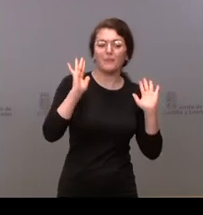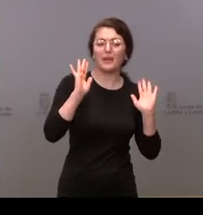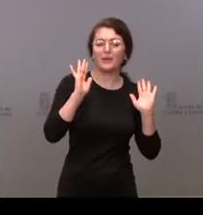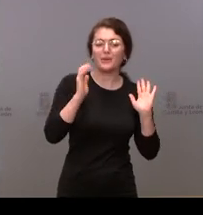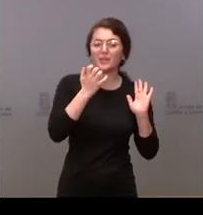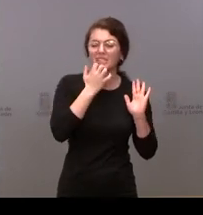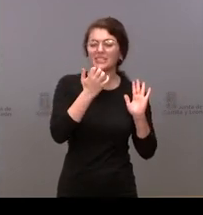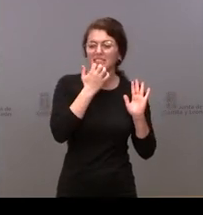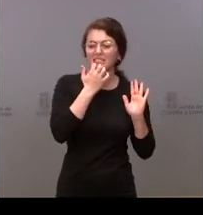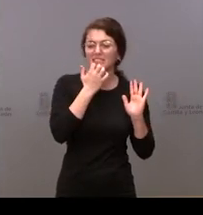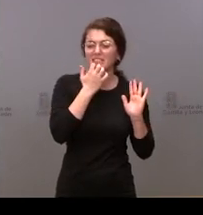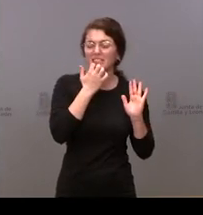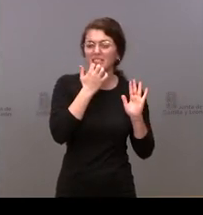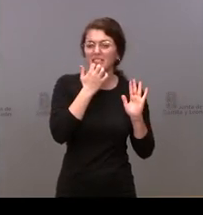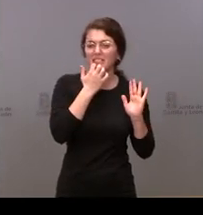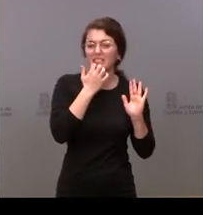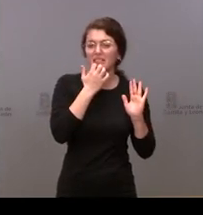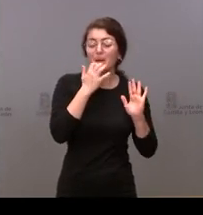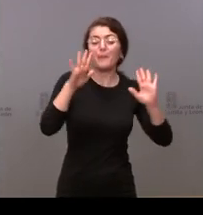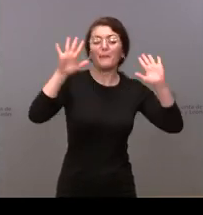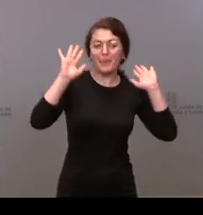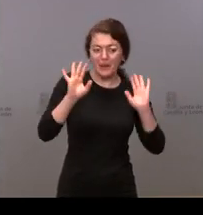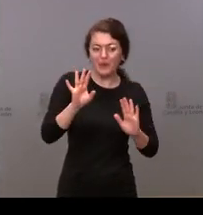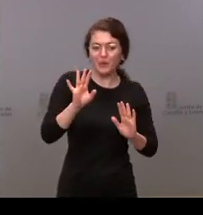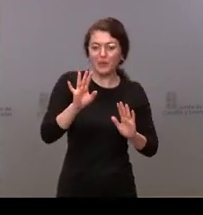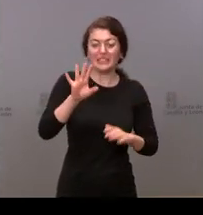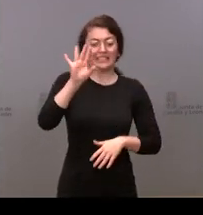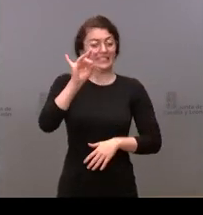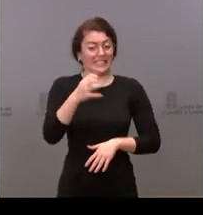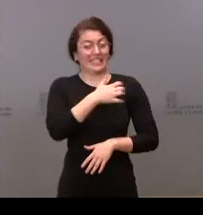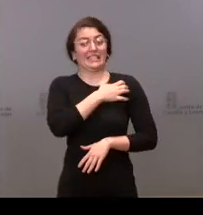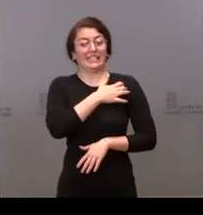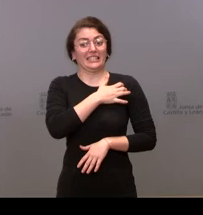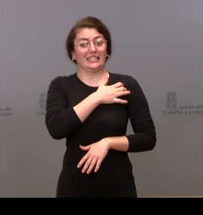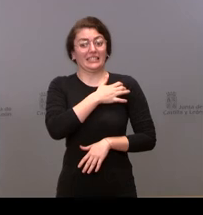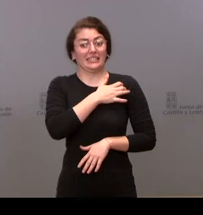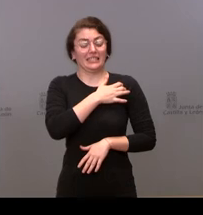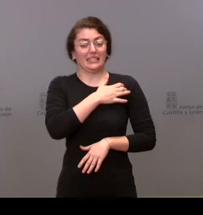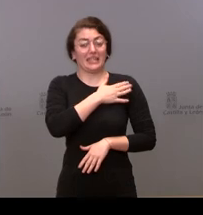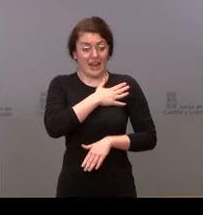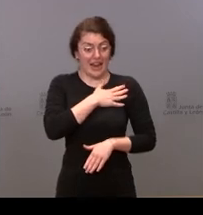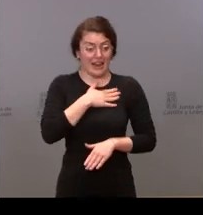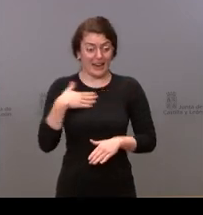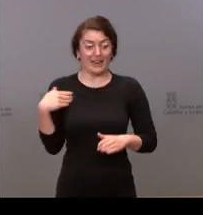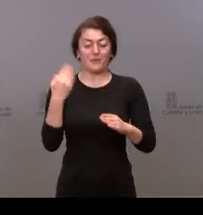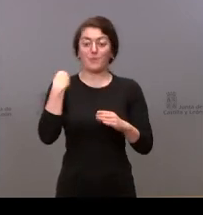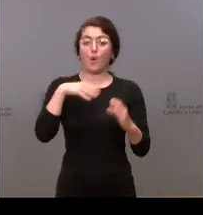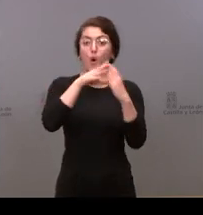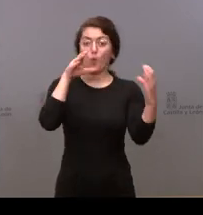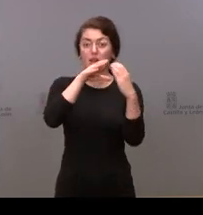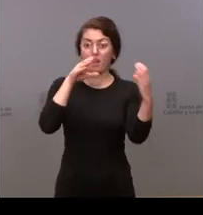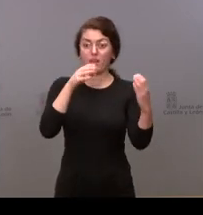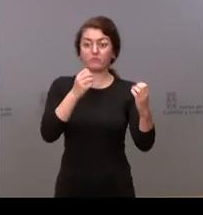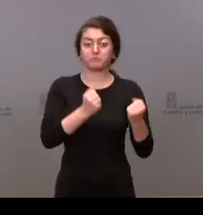el trabajo y la realización de esa labor que van a realizar las unidades móviles y ya por último bueno